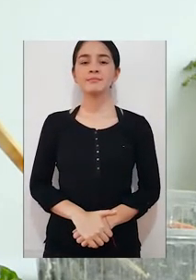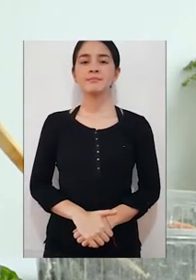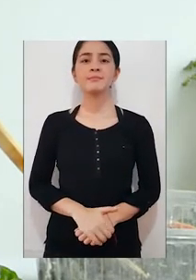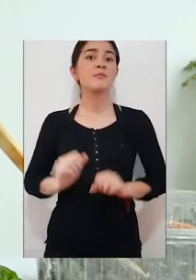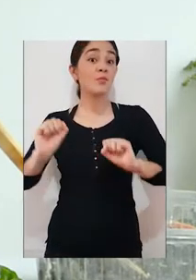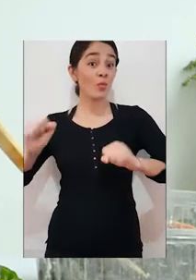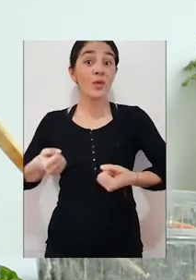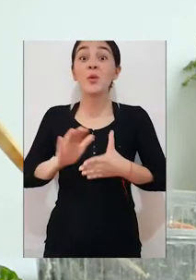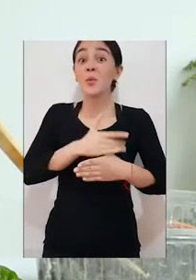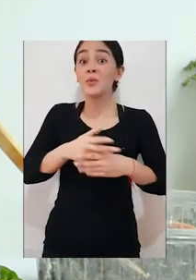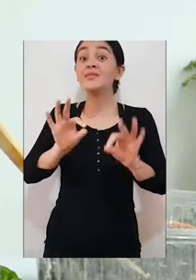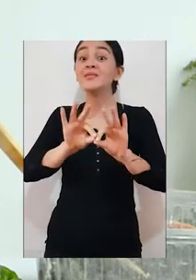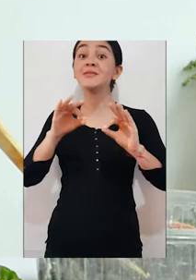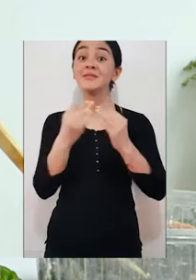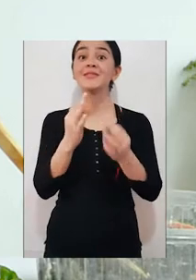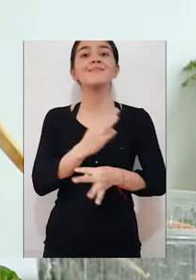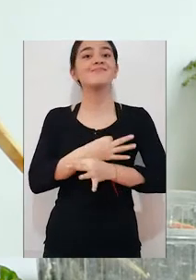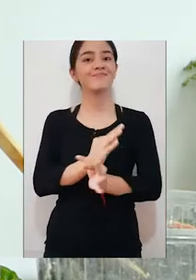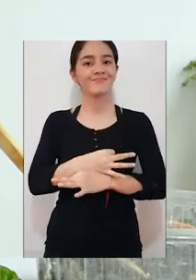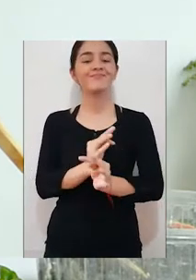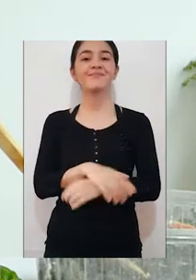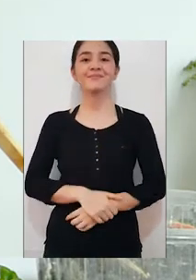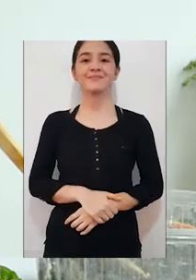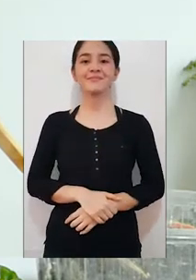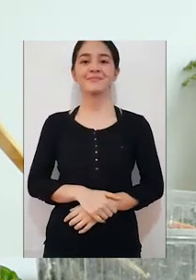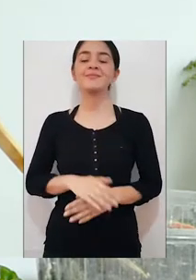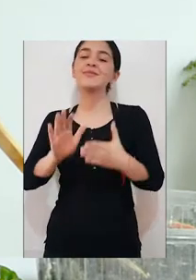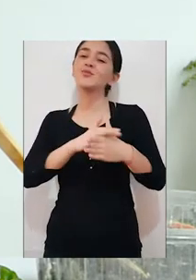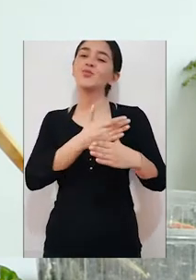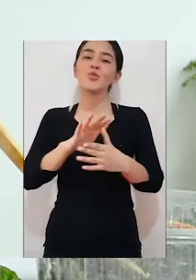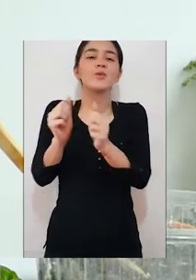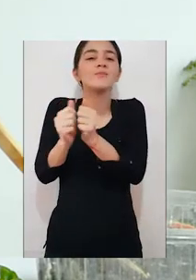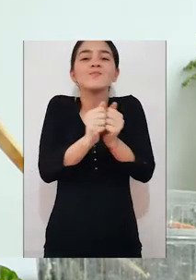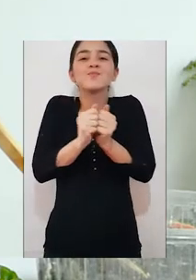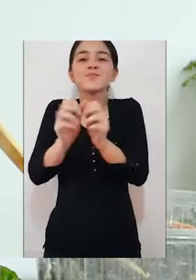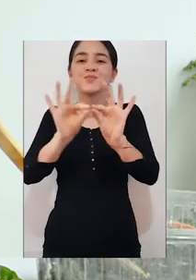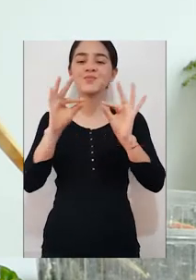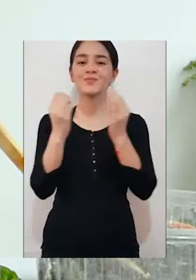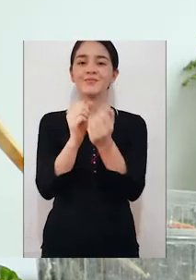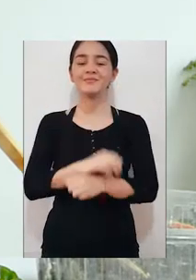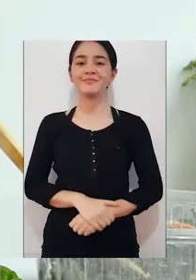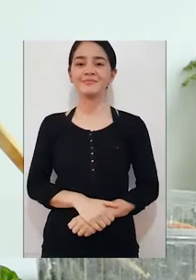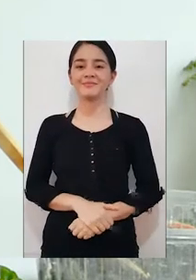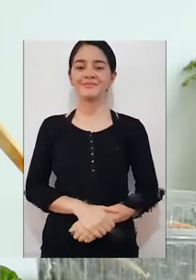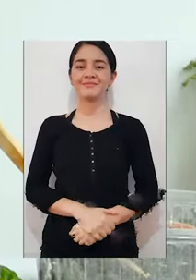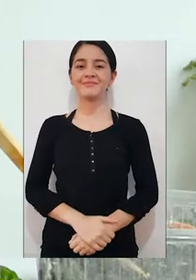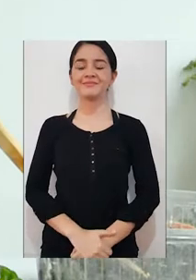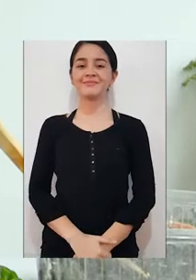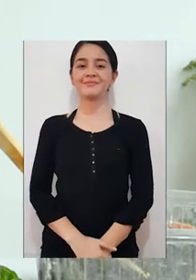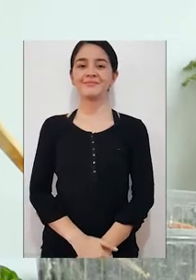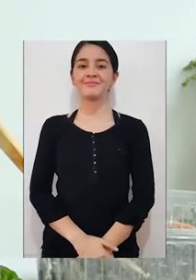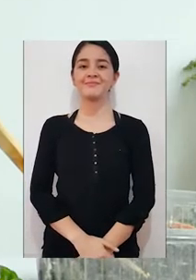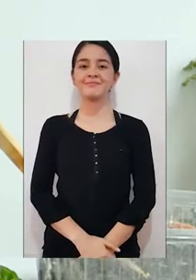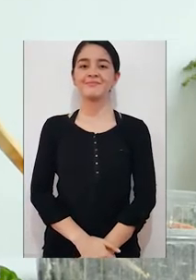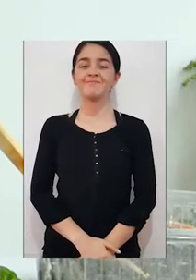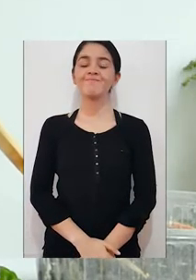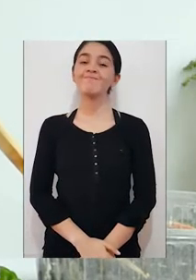familia podemos hacer este tipo de talleres para pasar un tiempo en rato. Ya que en